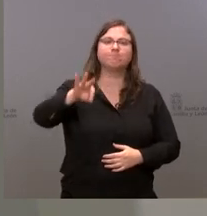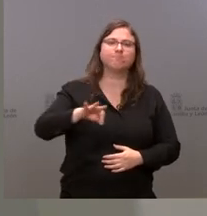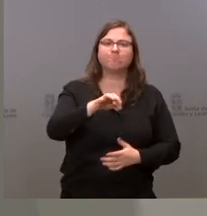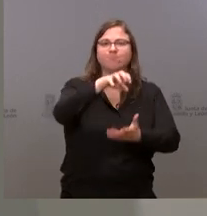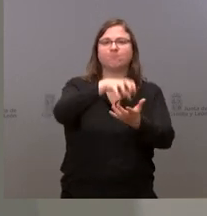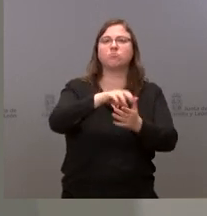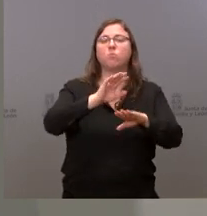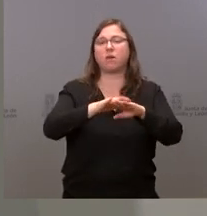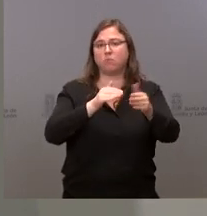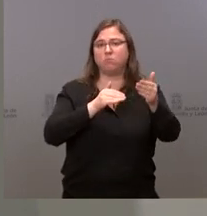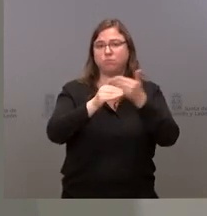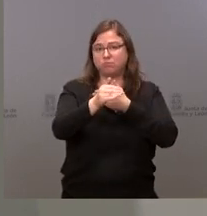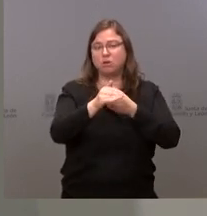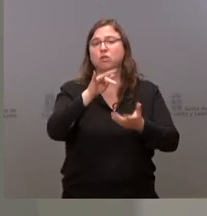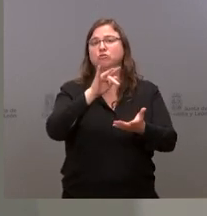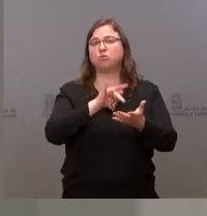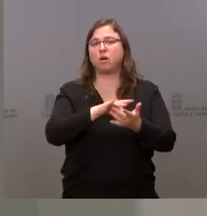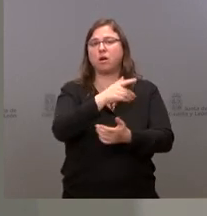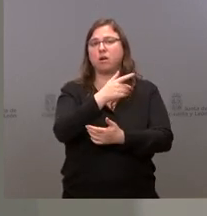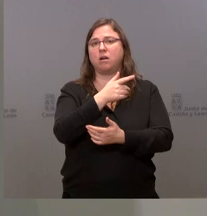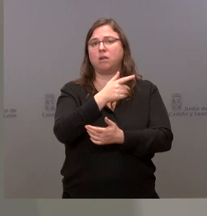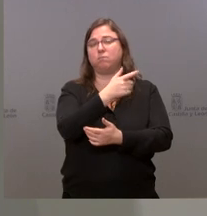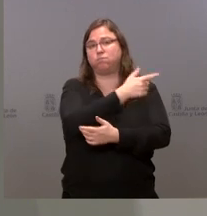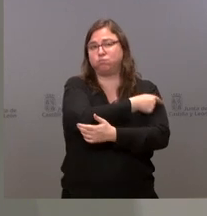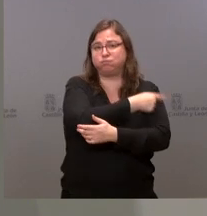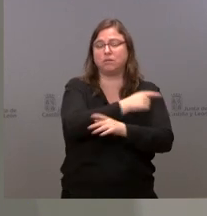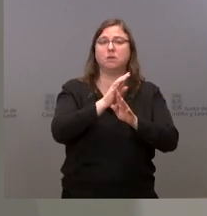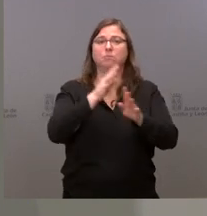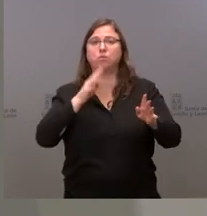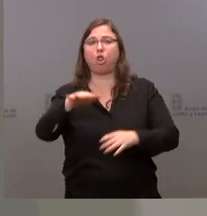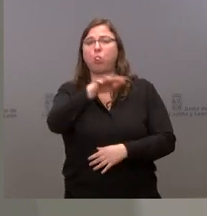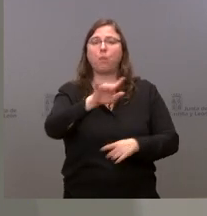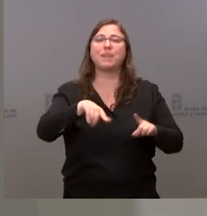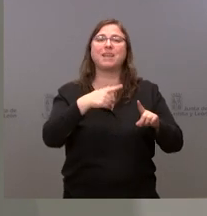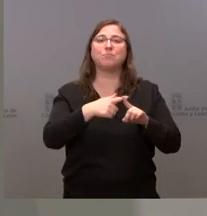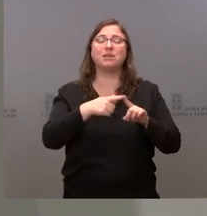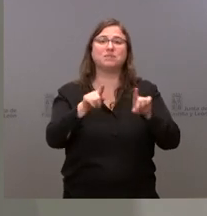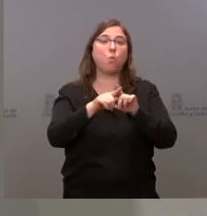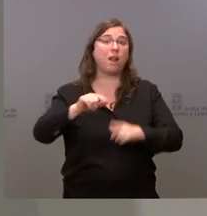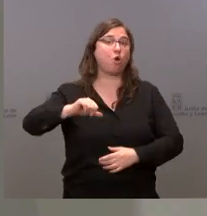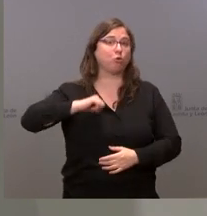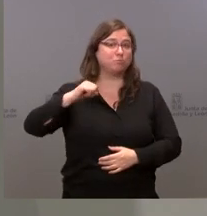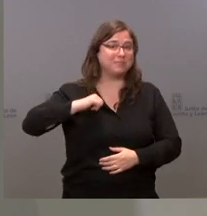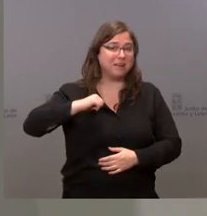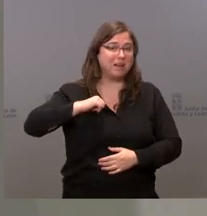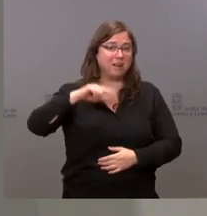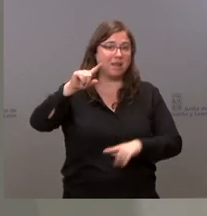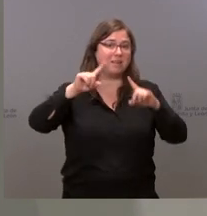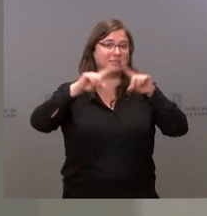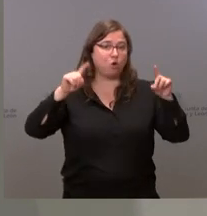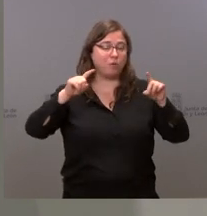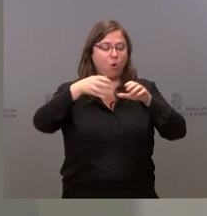ampliaciones y las nuevas unidades de ese hospital en Segovia.